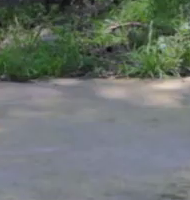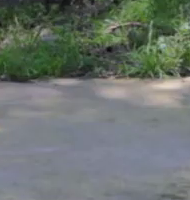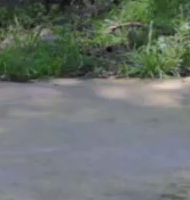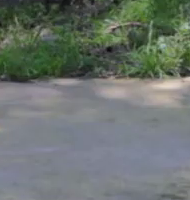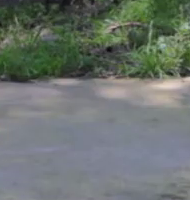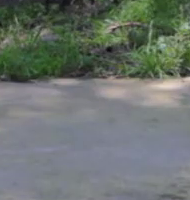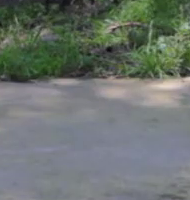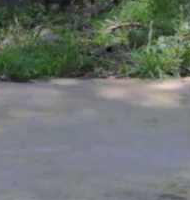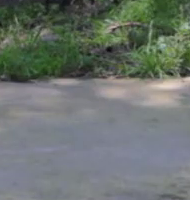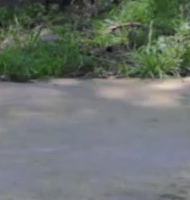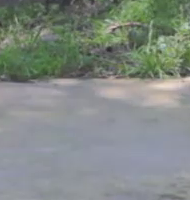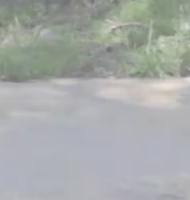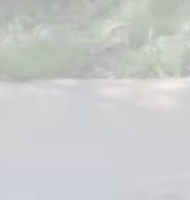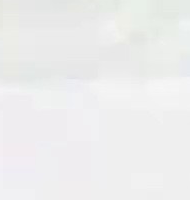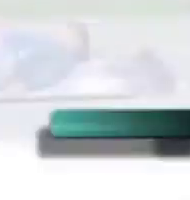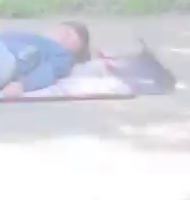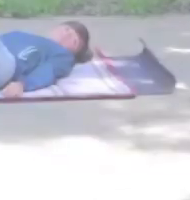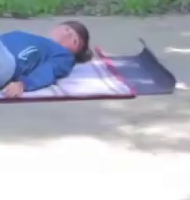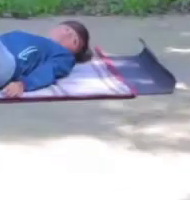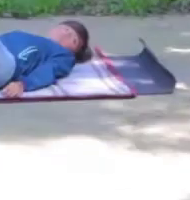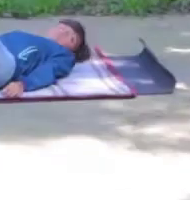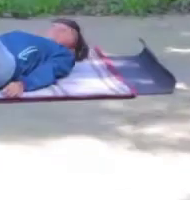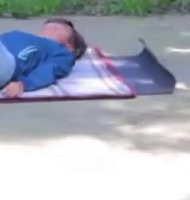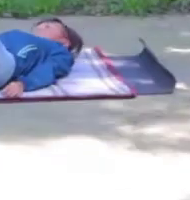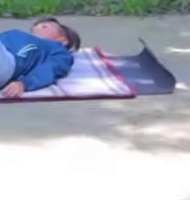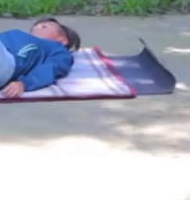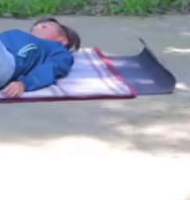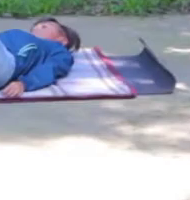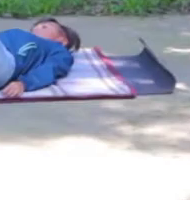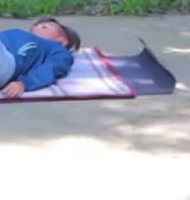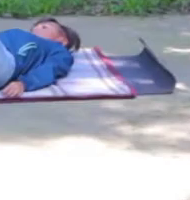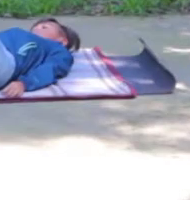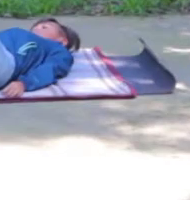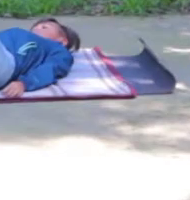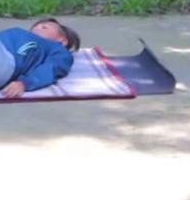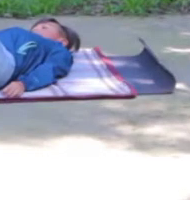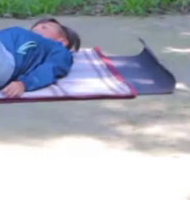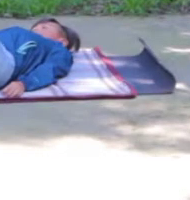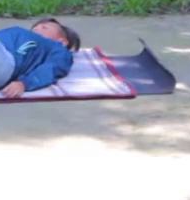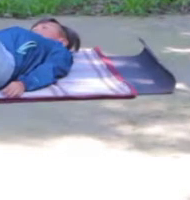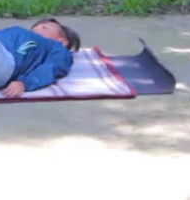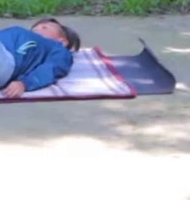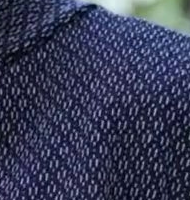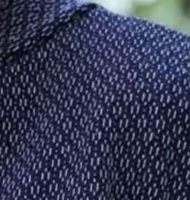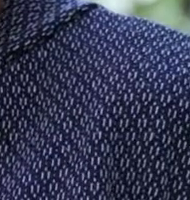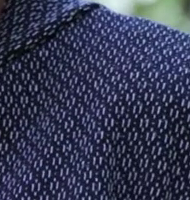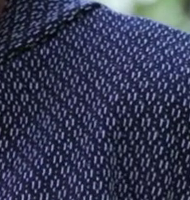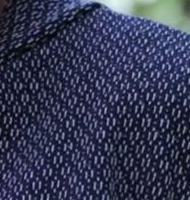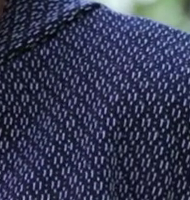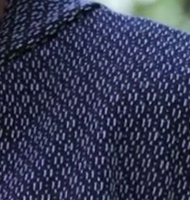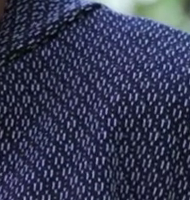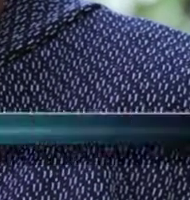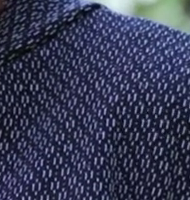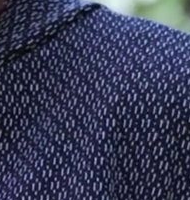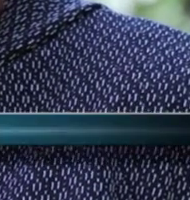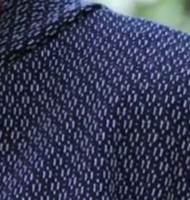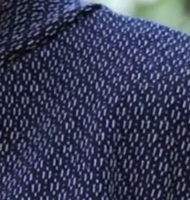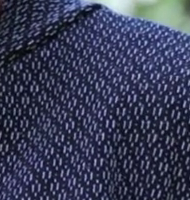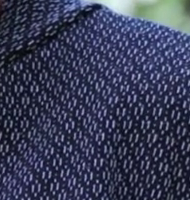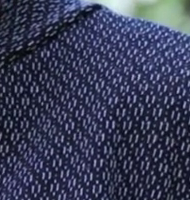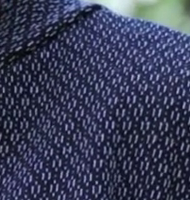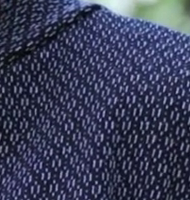Respiramos. Profundo. Bien. Entonces, elevación de cadera para trabajar el glúteo. Nos vamos a acostar con,